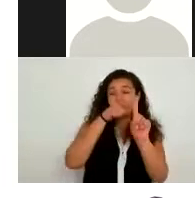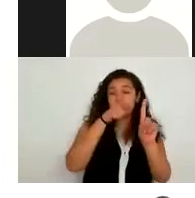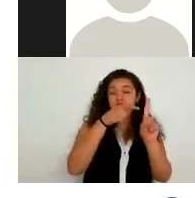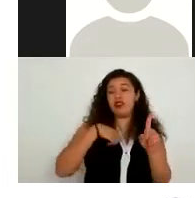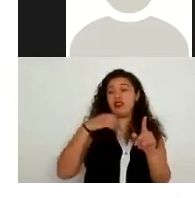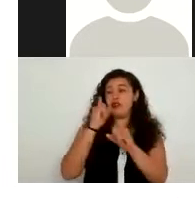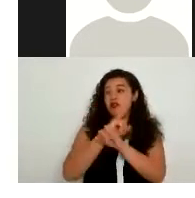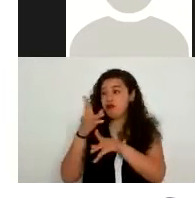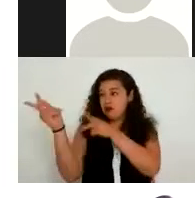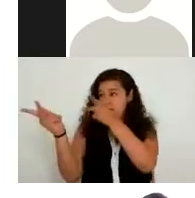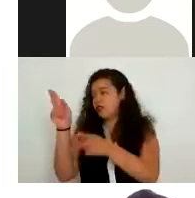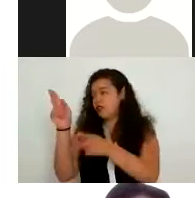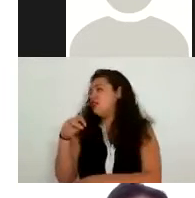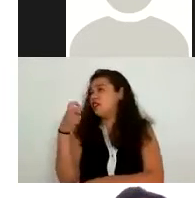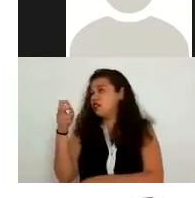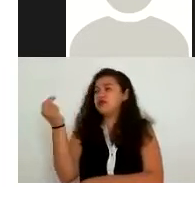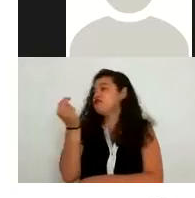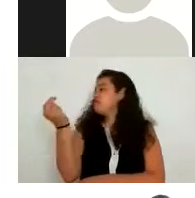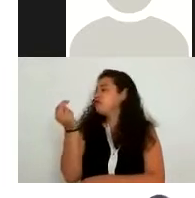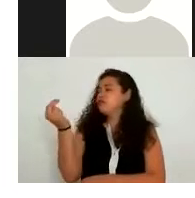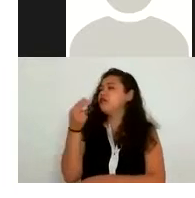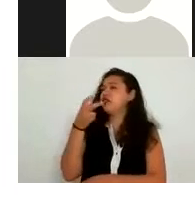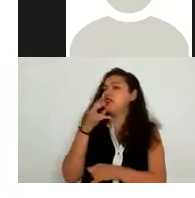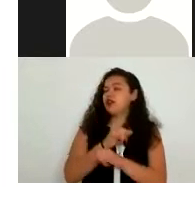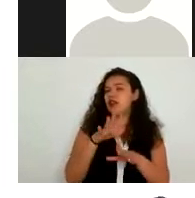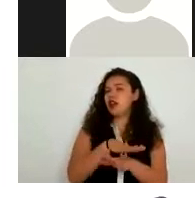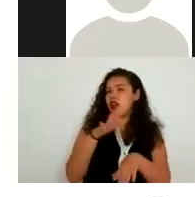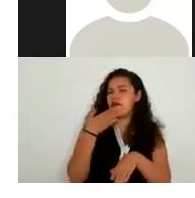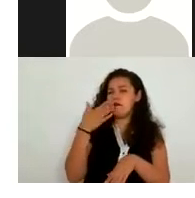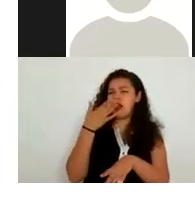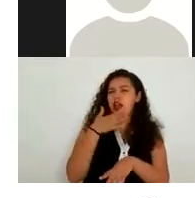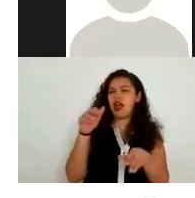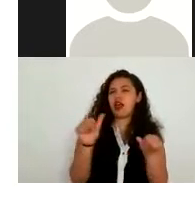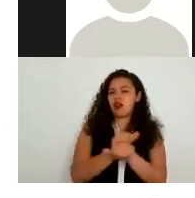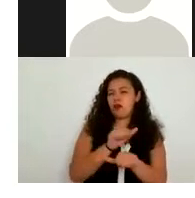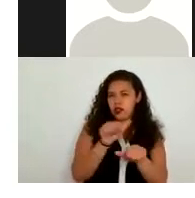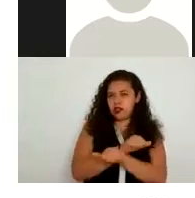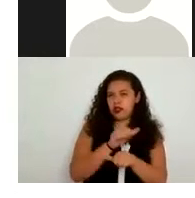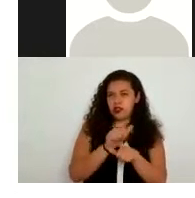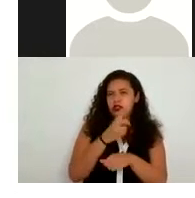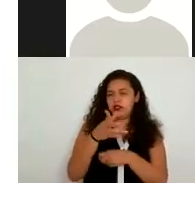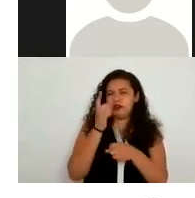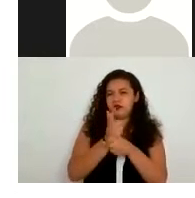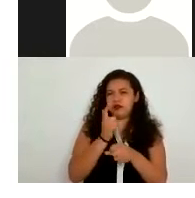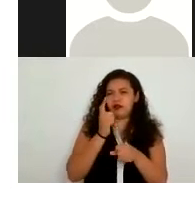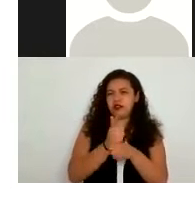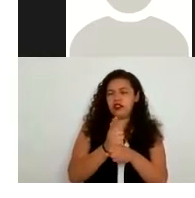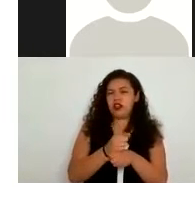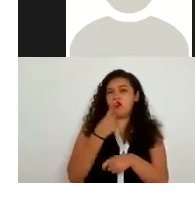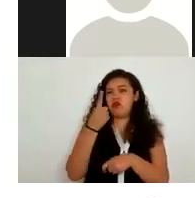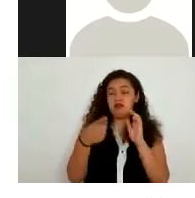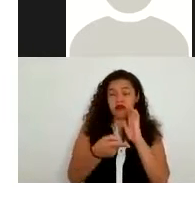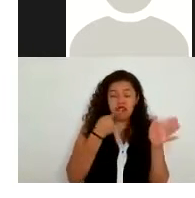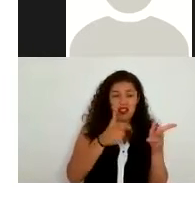importante que se tengan actualizados como bien lo refiere si se identifica que solamente se pidieron una vez y ya no se volvieron a utilizar pues es muy